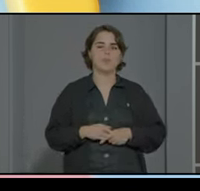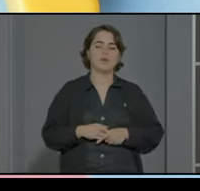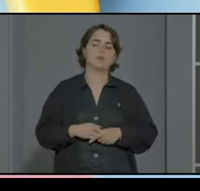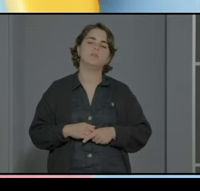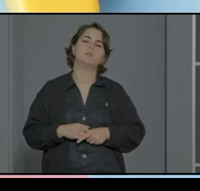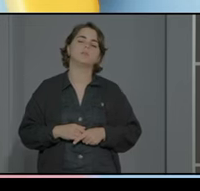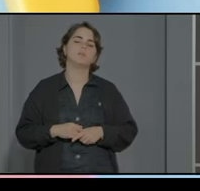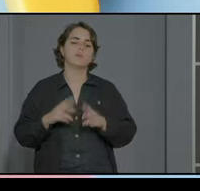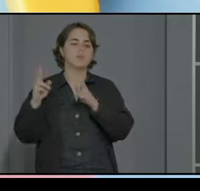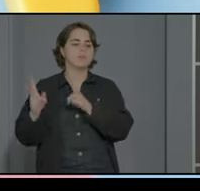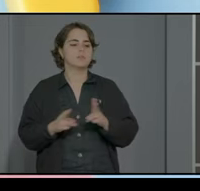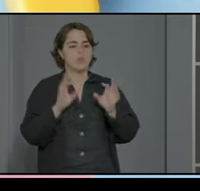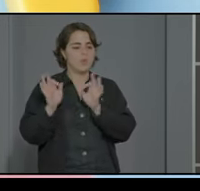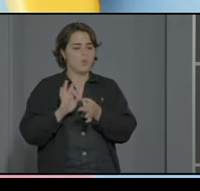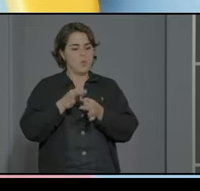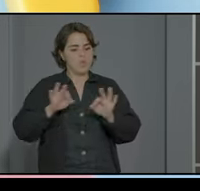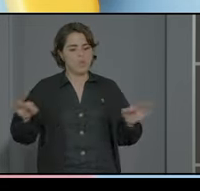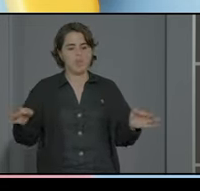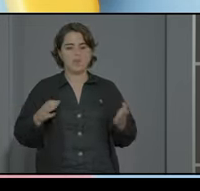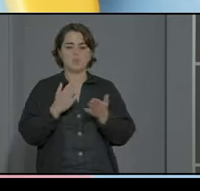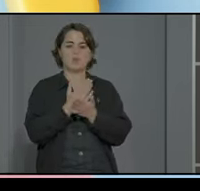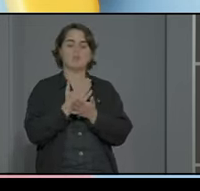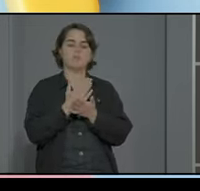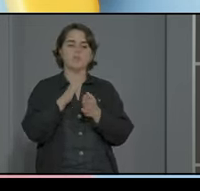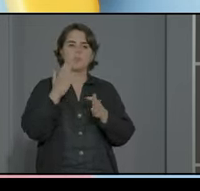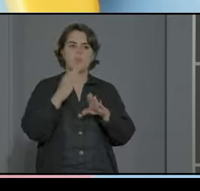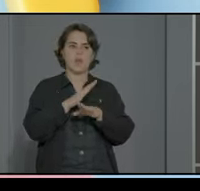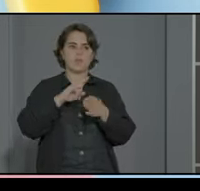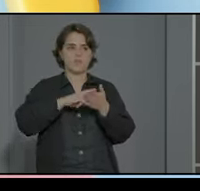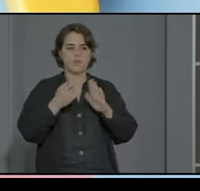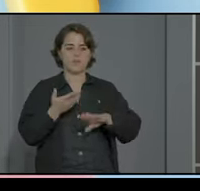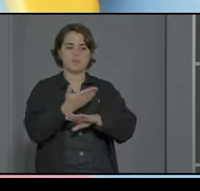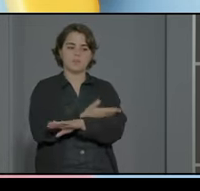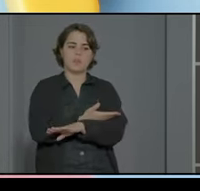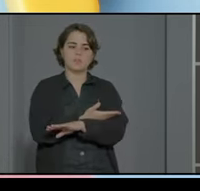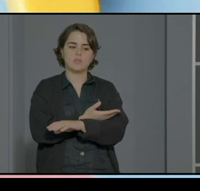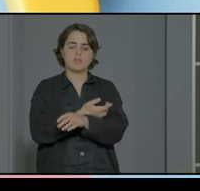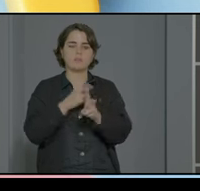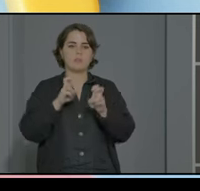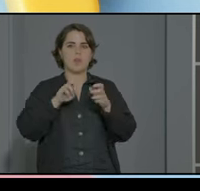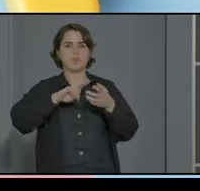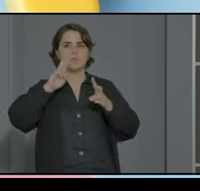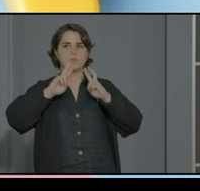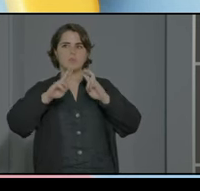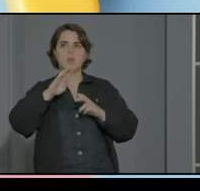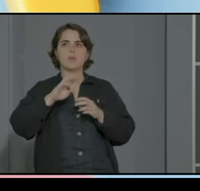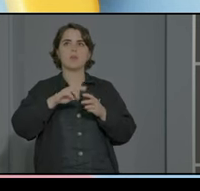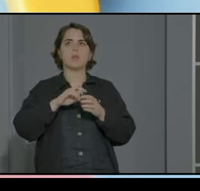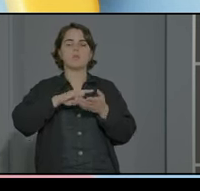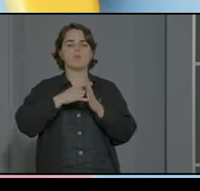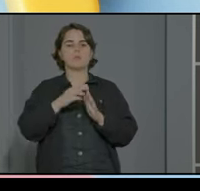planificando secuenciando trabajando a tomar decisiones haciendo uso de esas claves visuales por ejemplo nos basamos un poco en el proyecto PEANA que